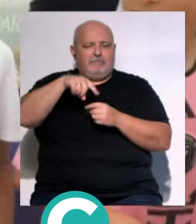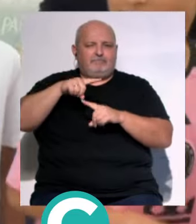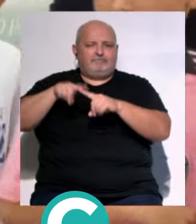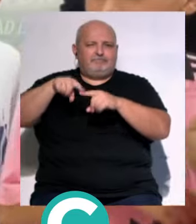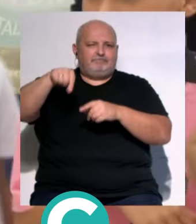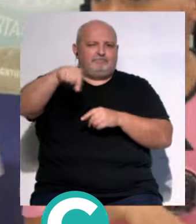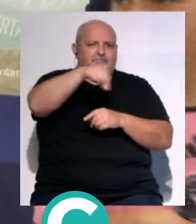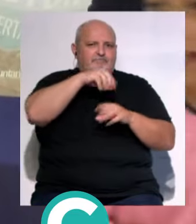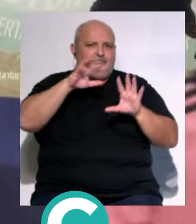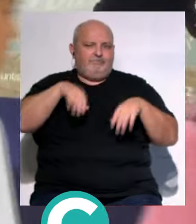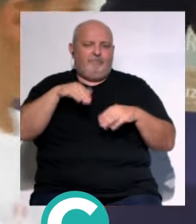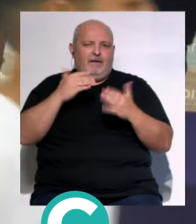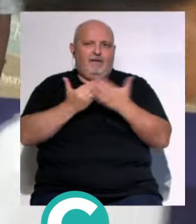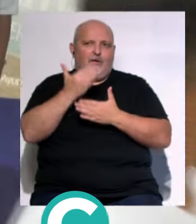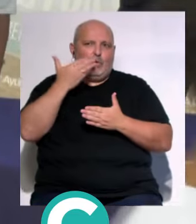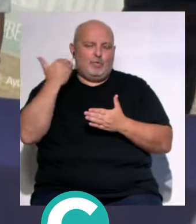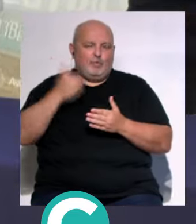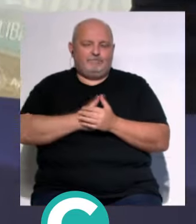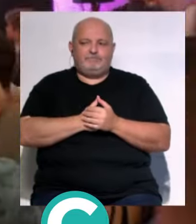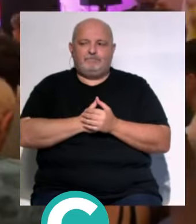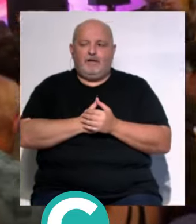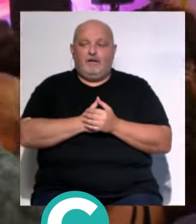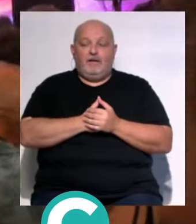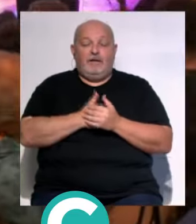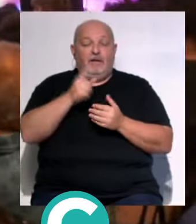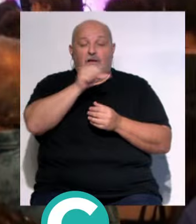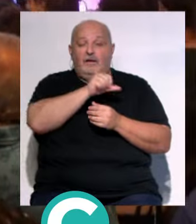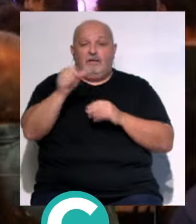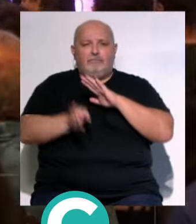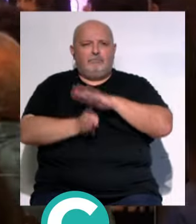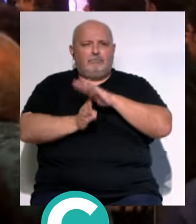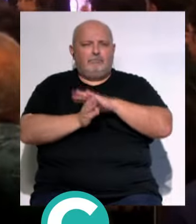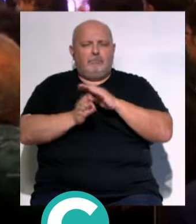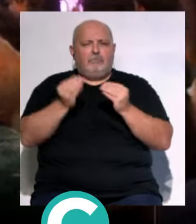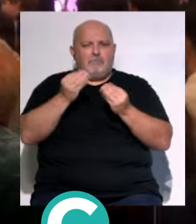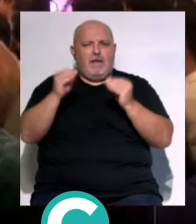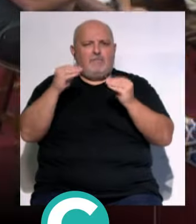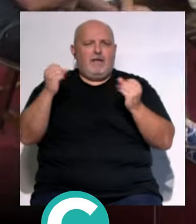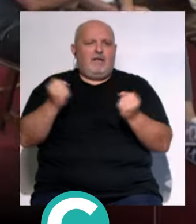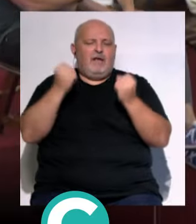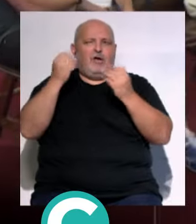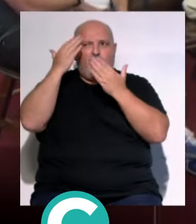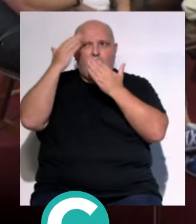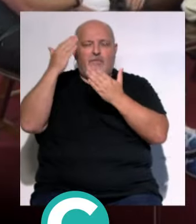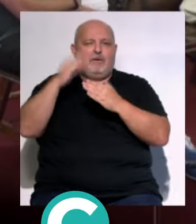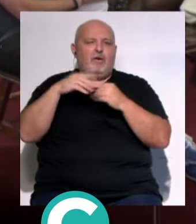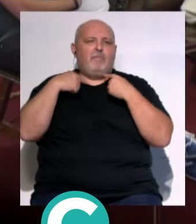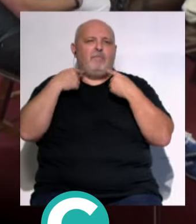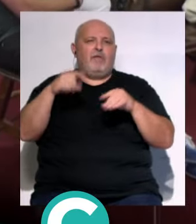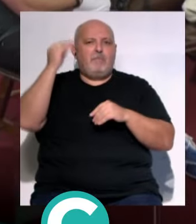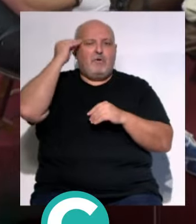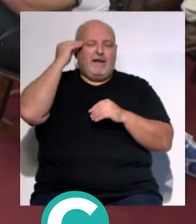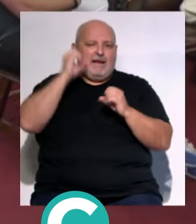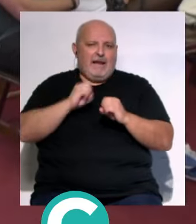diferentes puntos de Cádiz... ...por el Día del Orgullo... ...a lo largo de la semana... ...se llevarán a cabo actividades... ...como el homenaje... ...para no perder la